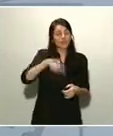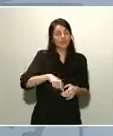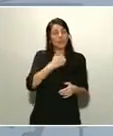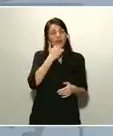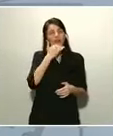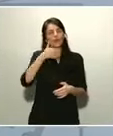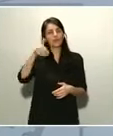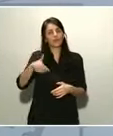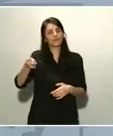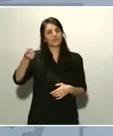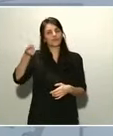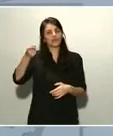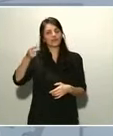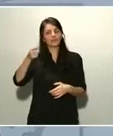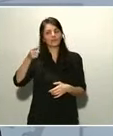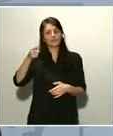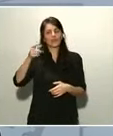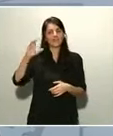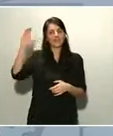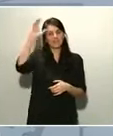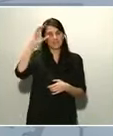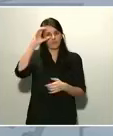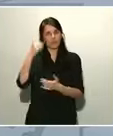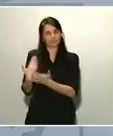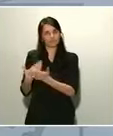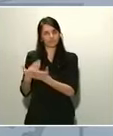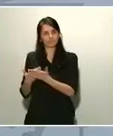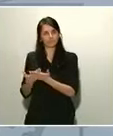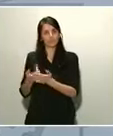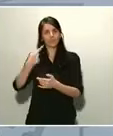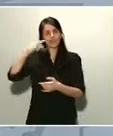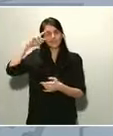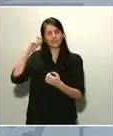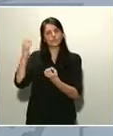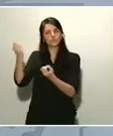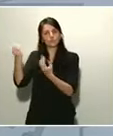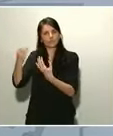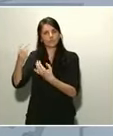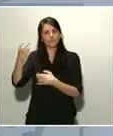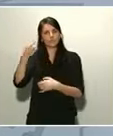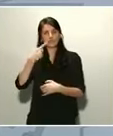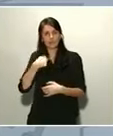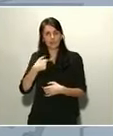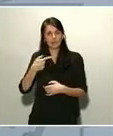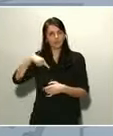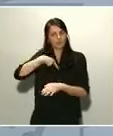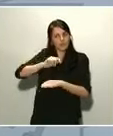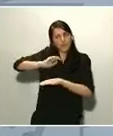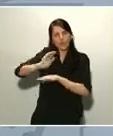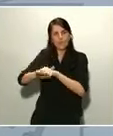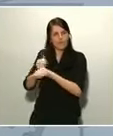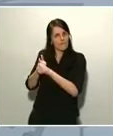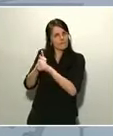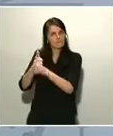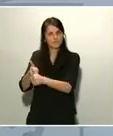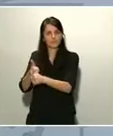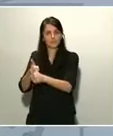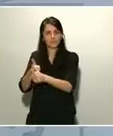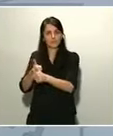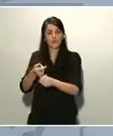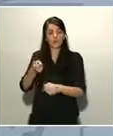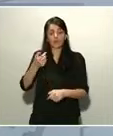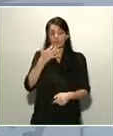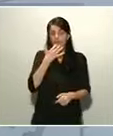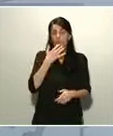que el gobierno de España está haciendo. Nosotros estamos aumentando el nivel de test, porque es muy importante